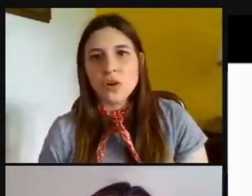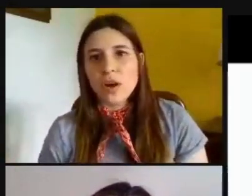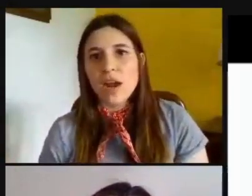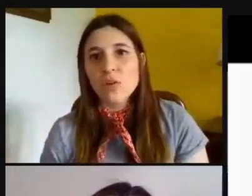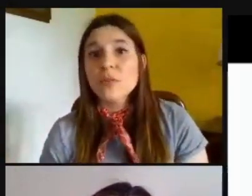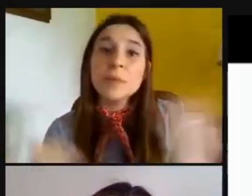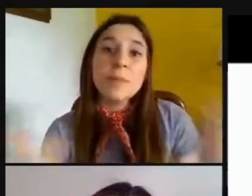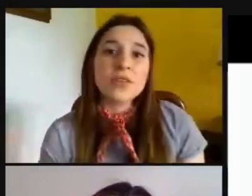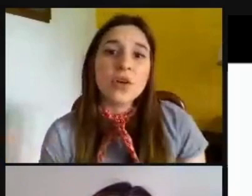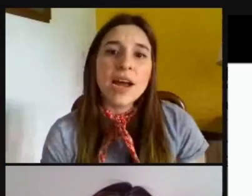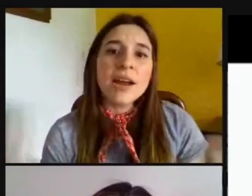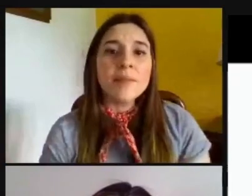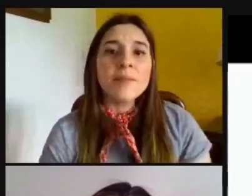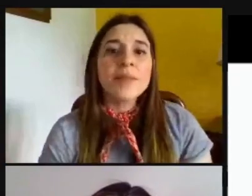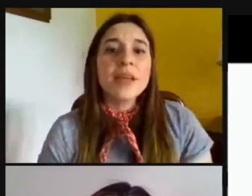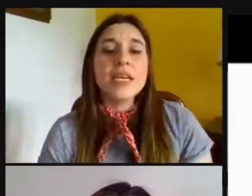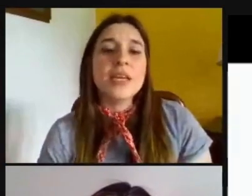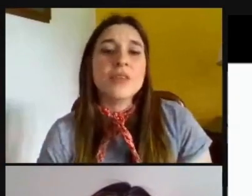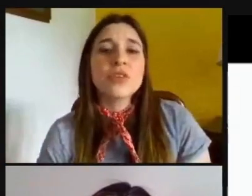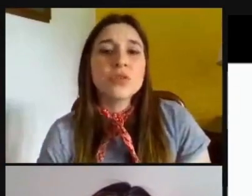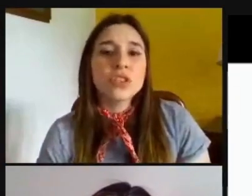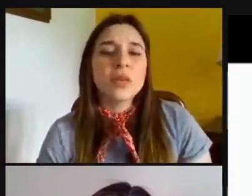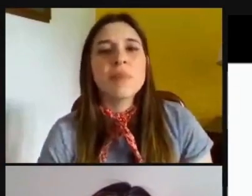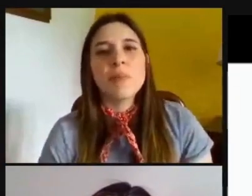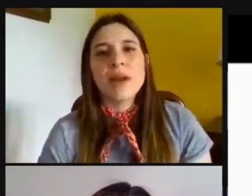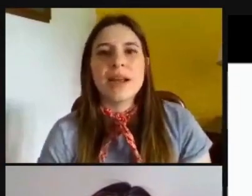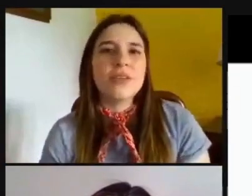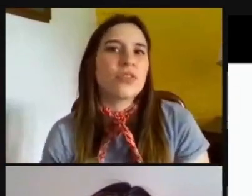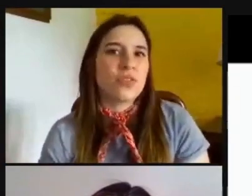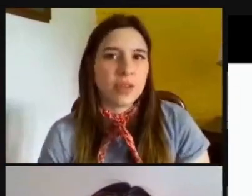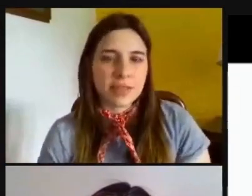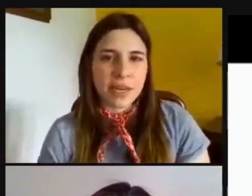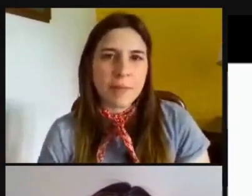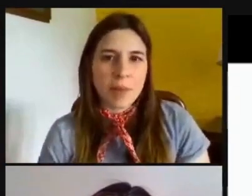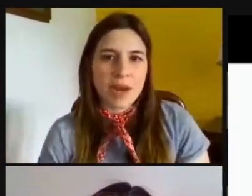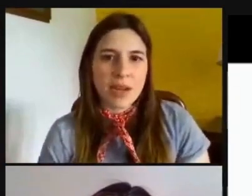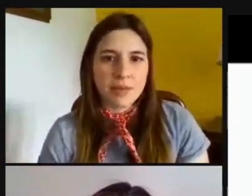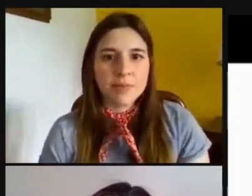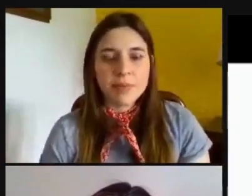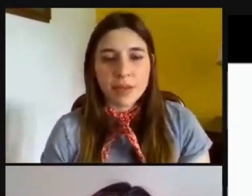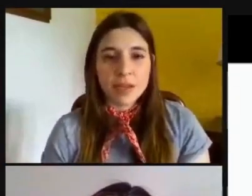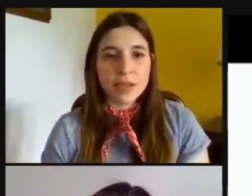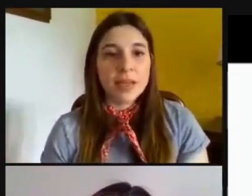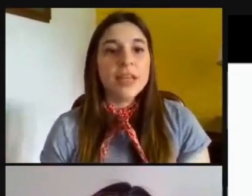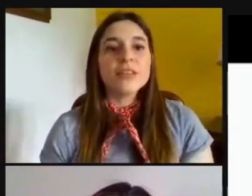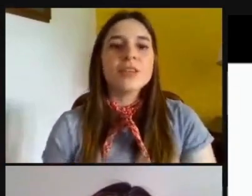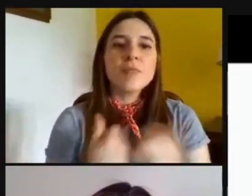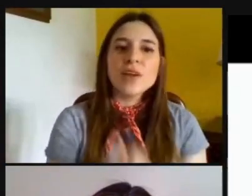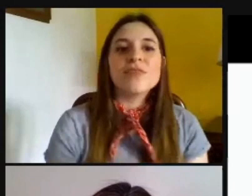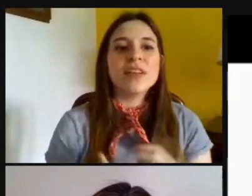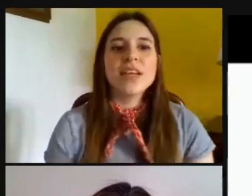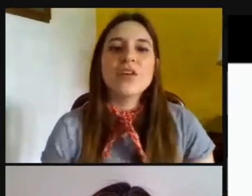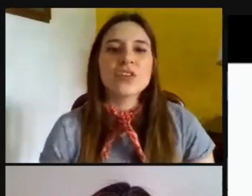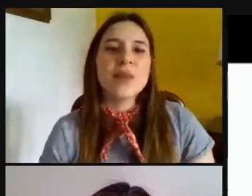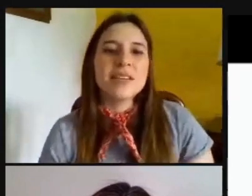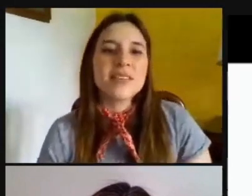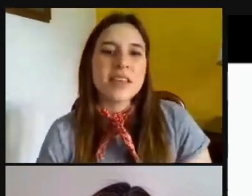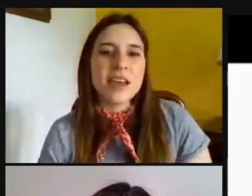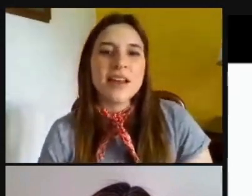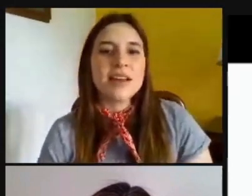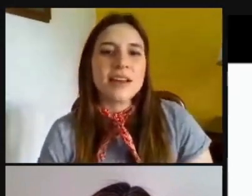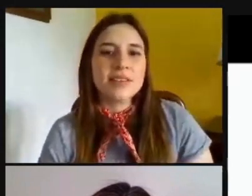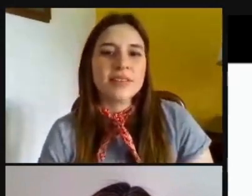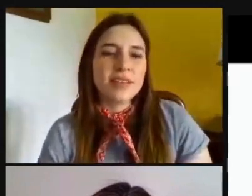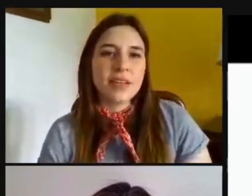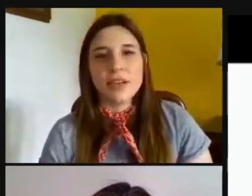con alumnos de preescolar y en un segundo tiempo para aquellos que están en primaria. Y después Federico nos va